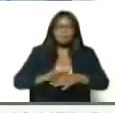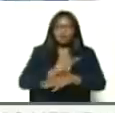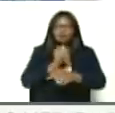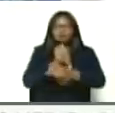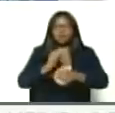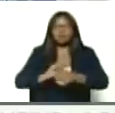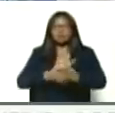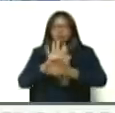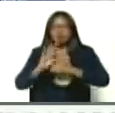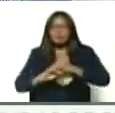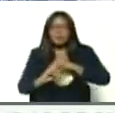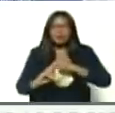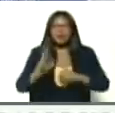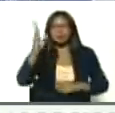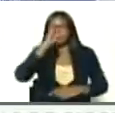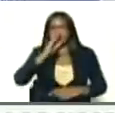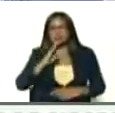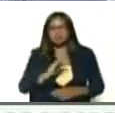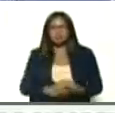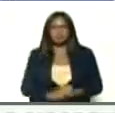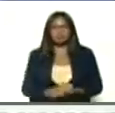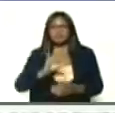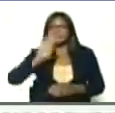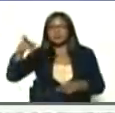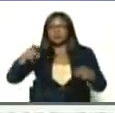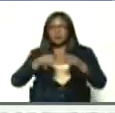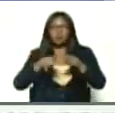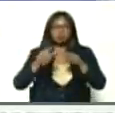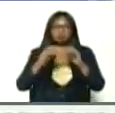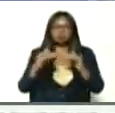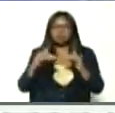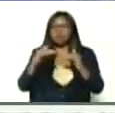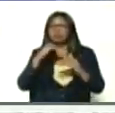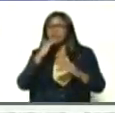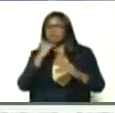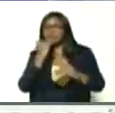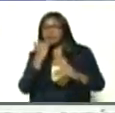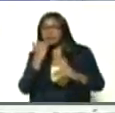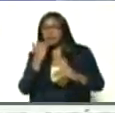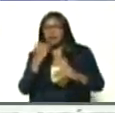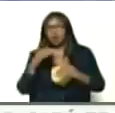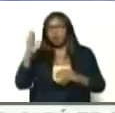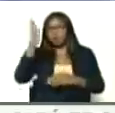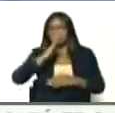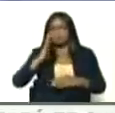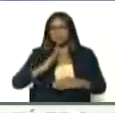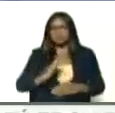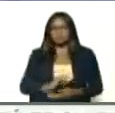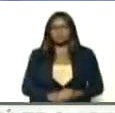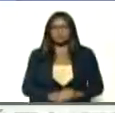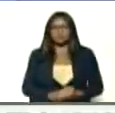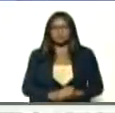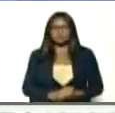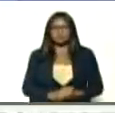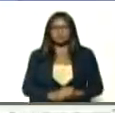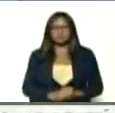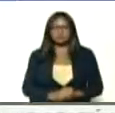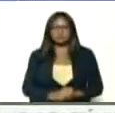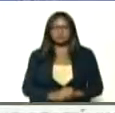países, limítrofes, con Brasil, y que tienen, inclusive, un nivel, de